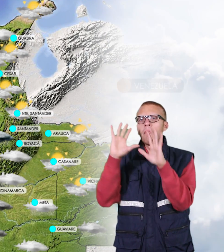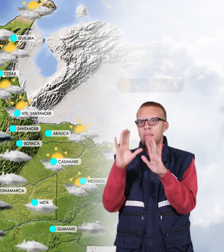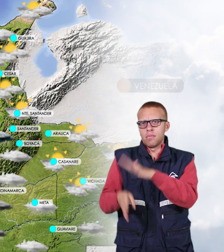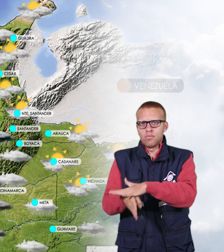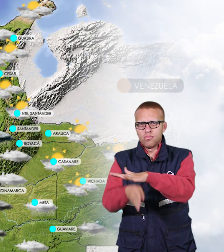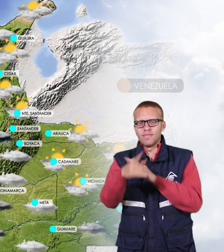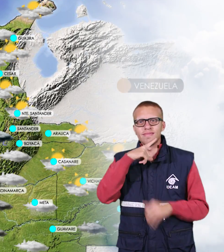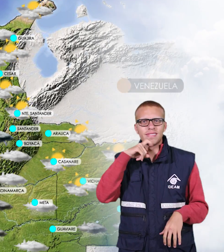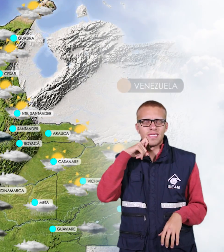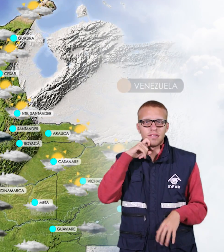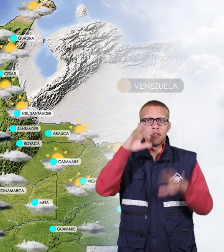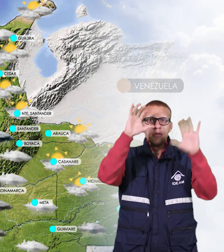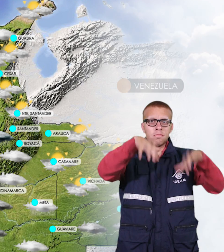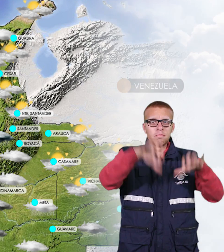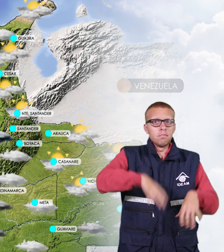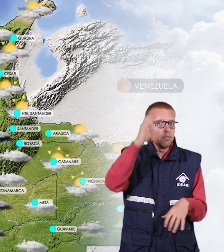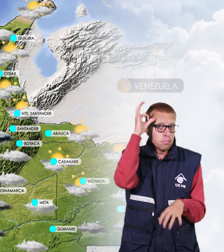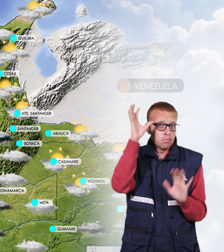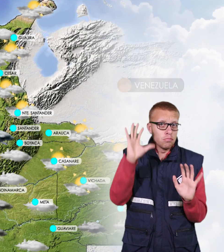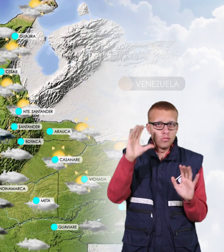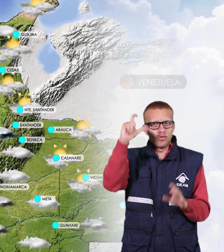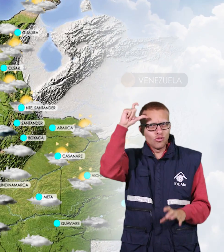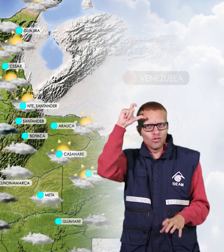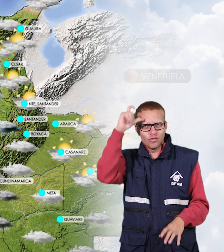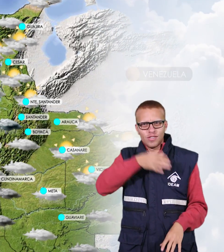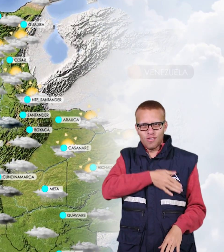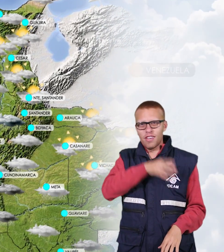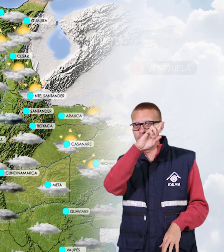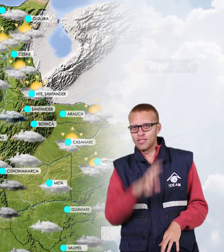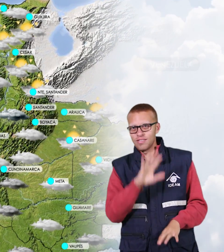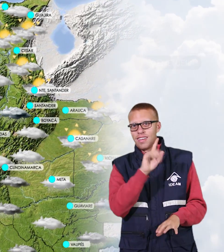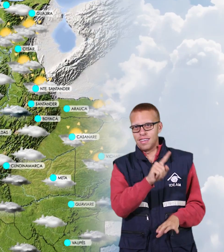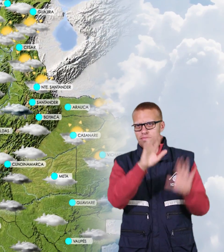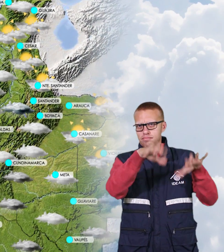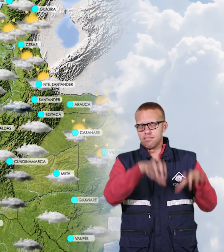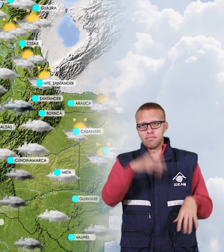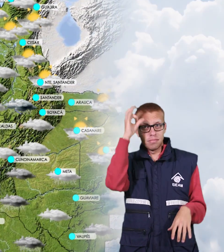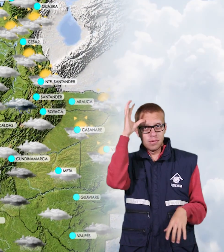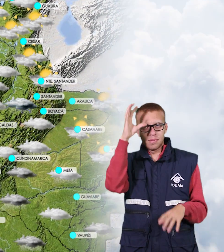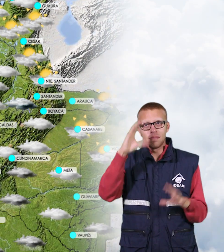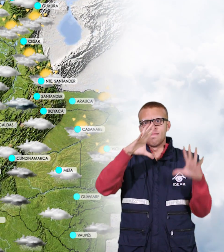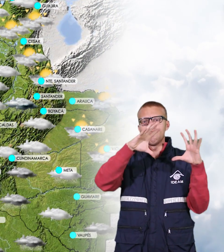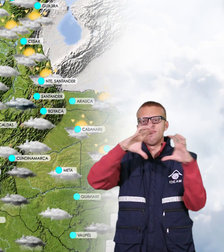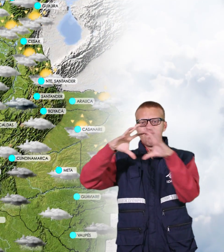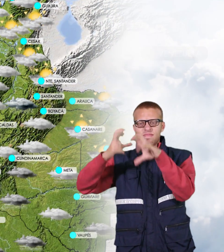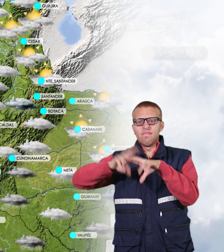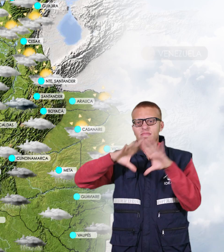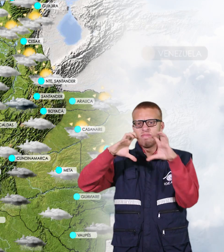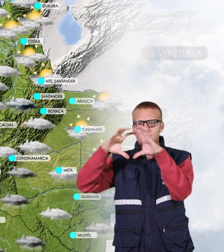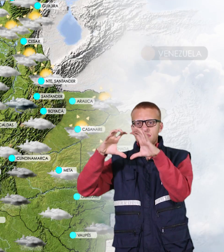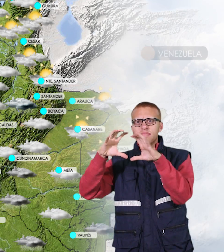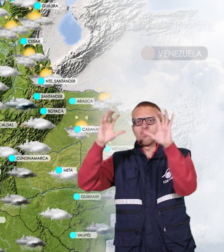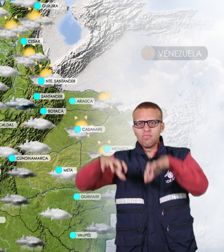descartan algunas lluvias ligeras sobre el sur de Córdoba y de Bolívar. En la región pacífica aumento de nubosidad con lluvias intensas especialmente sobre